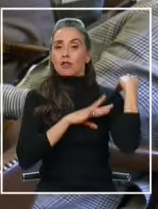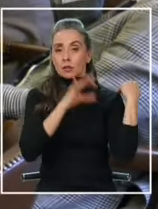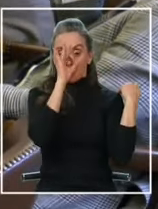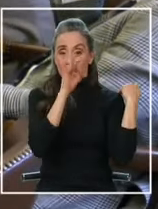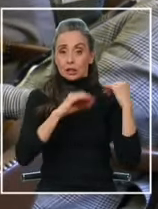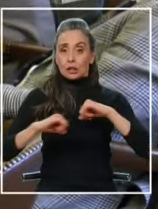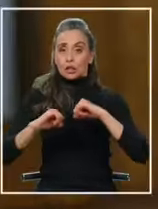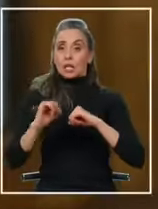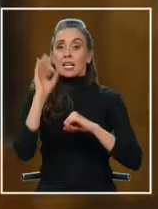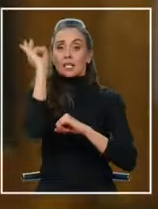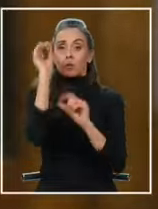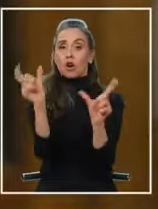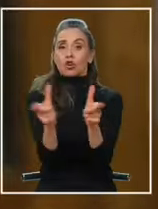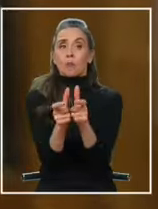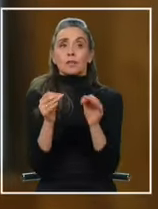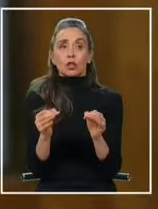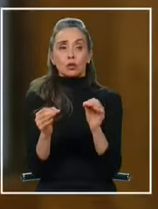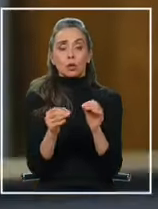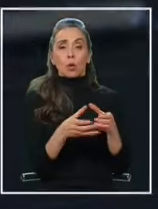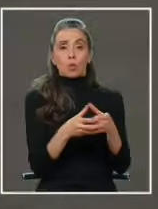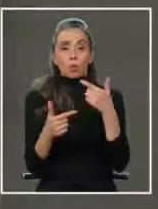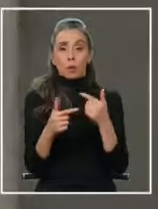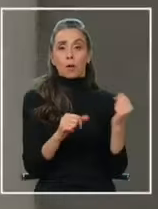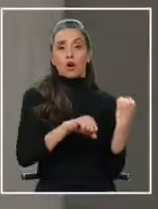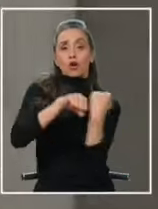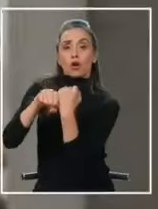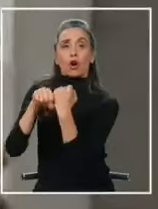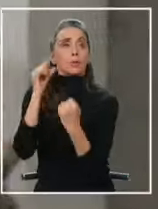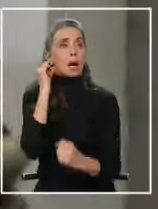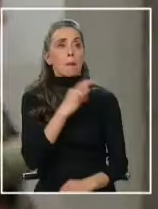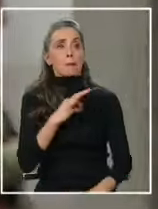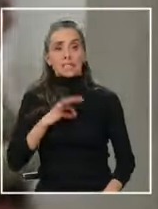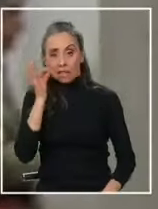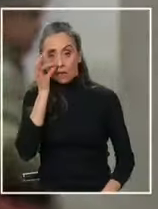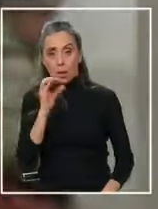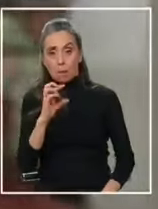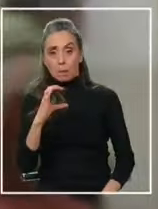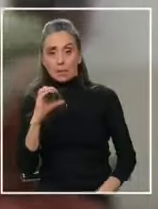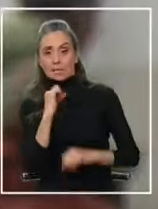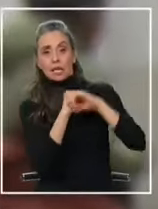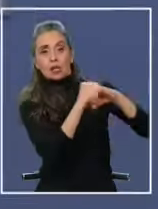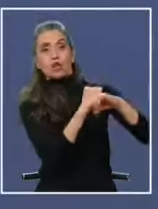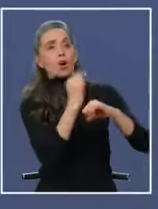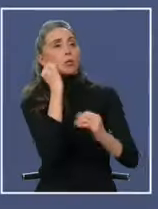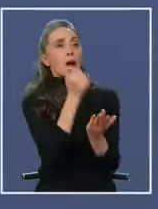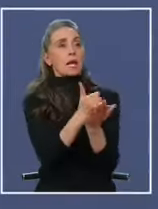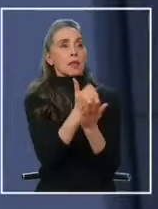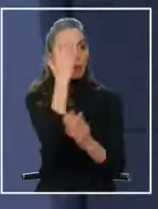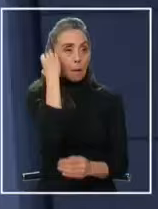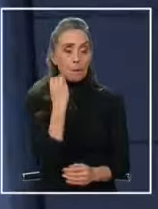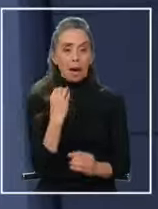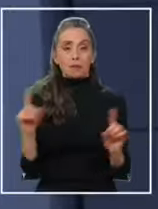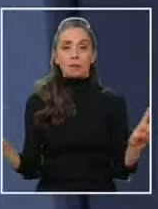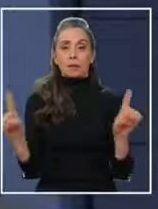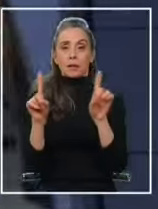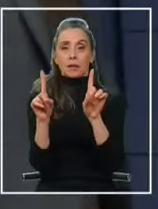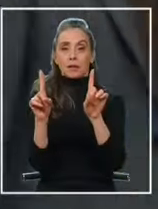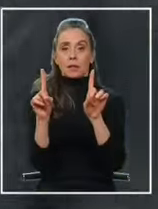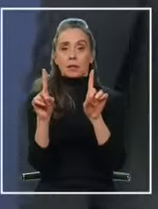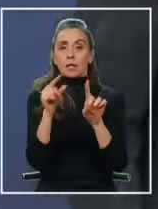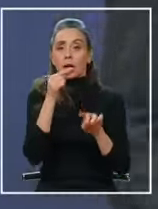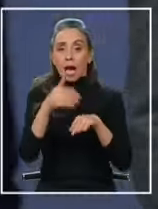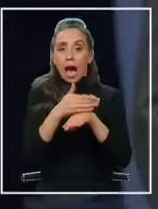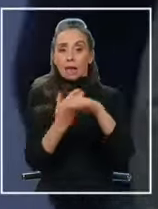sesión de la comisión de seguridad dardos de la oposición a la ministra Camila Vallejo y del PSA a alcaldesa Evelyn Matei dos figuras que más